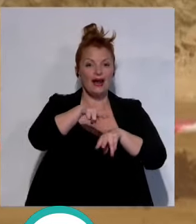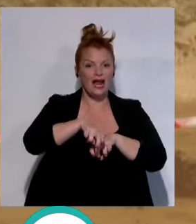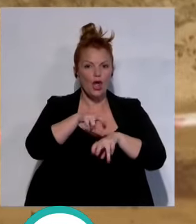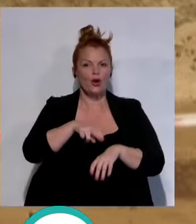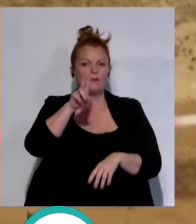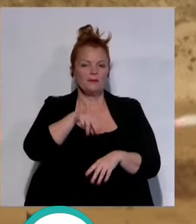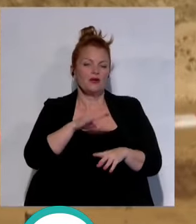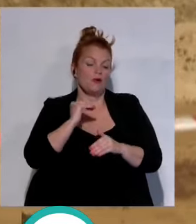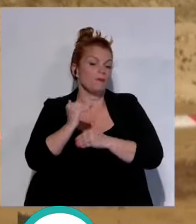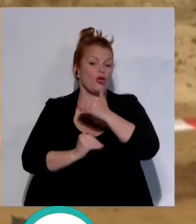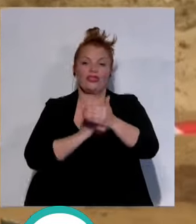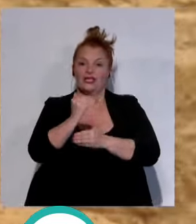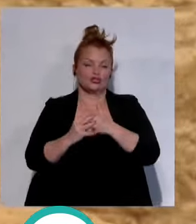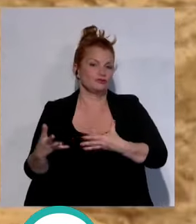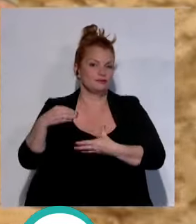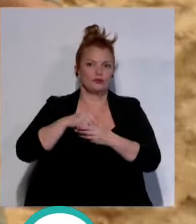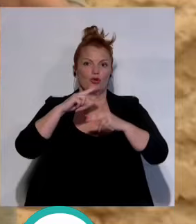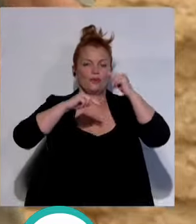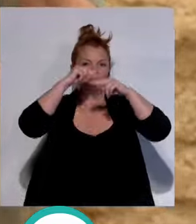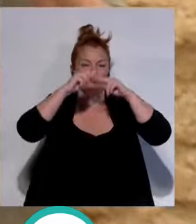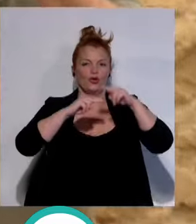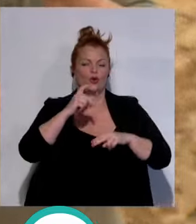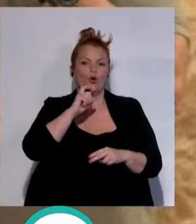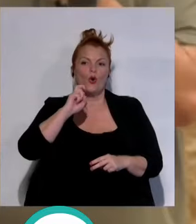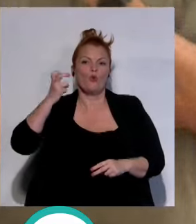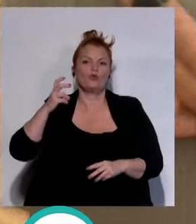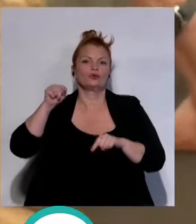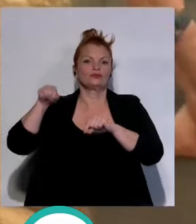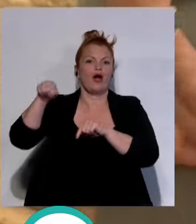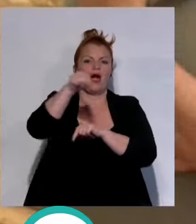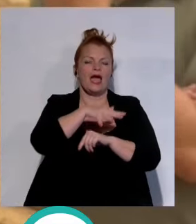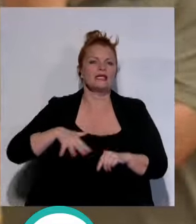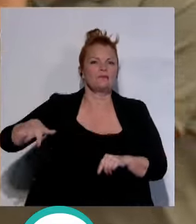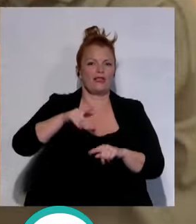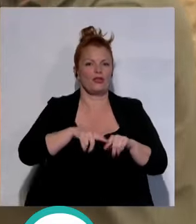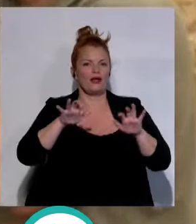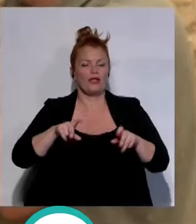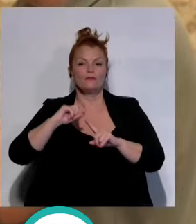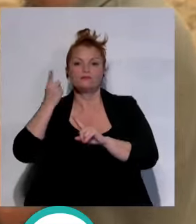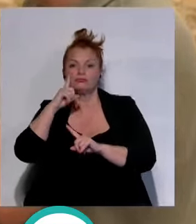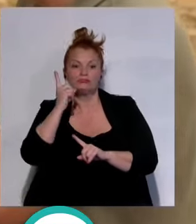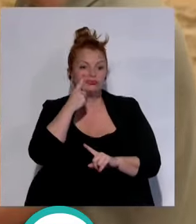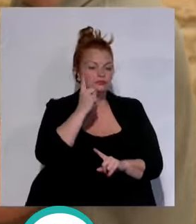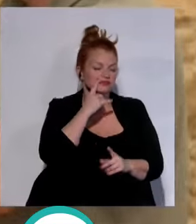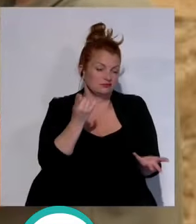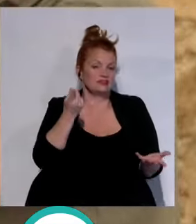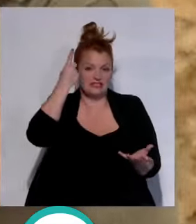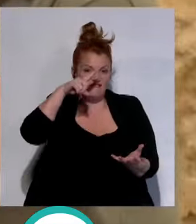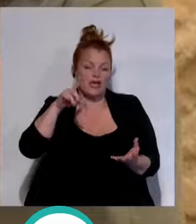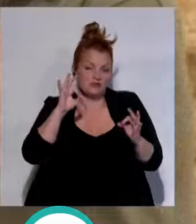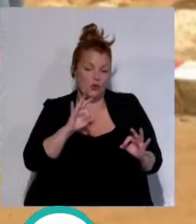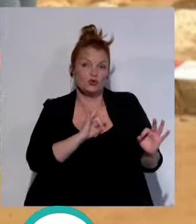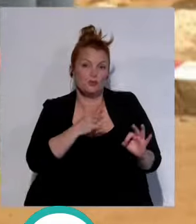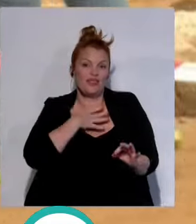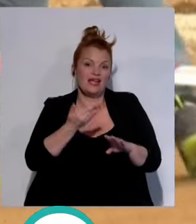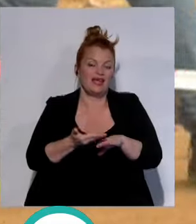parte del proceso de construcción como en tantos otros espacios de la ciudad de Cádiz y los hallazgos eran previsibles por la zona en la que